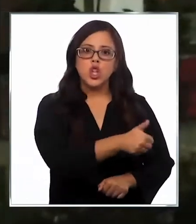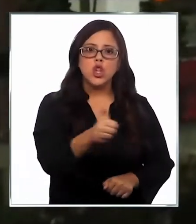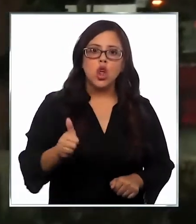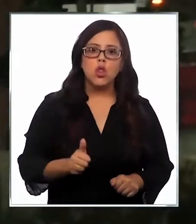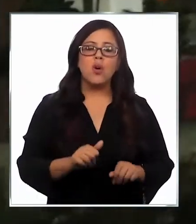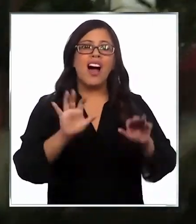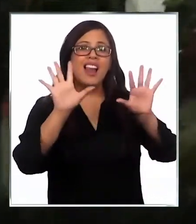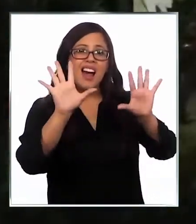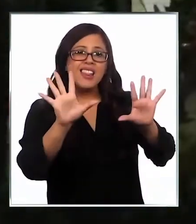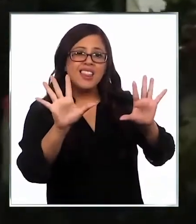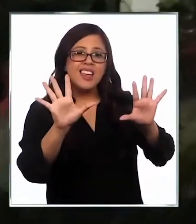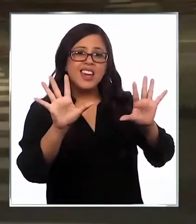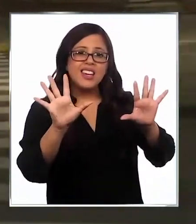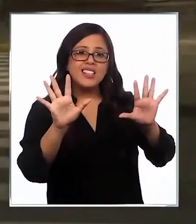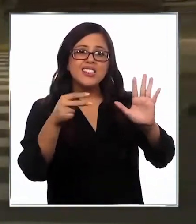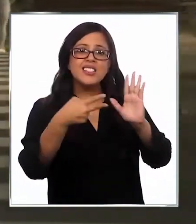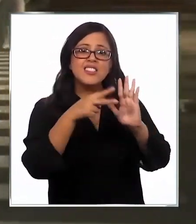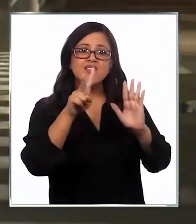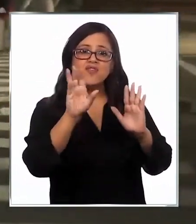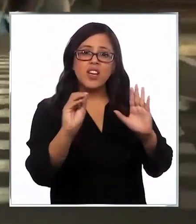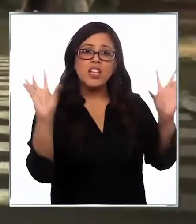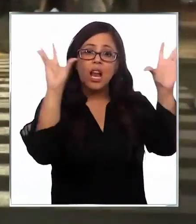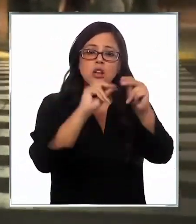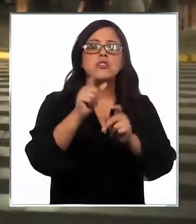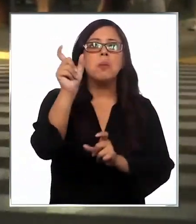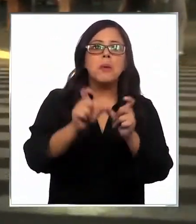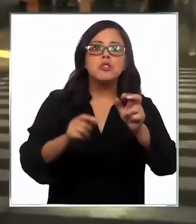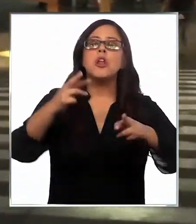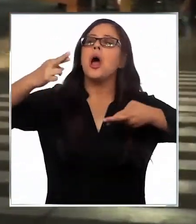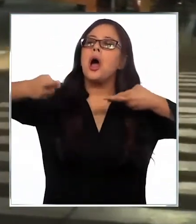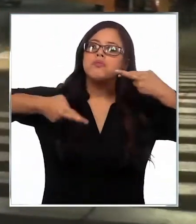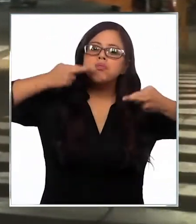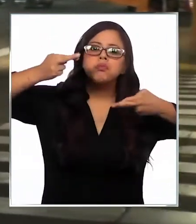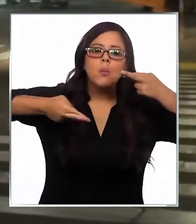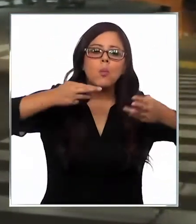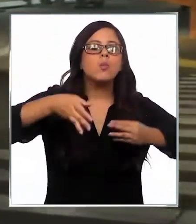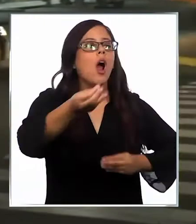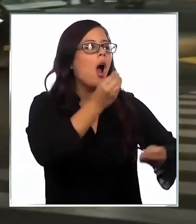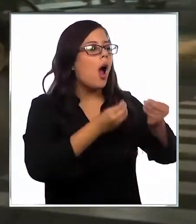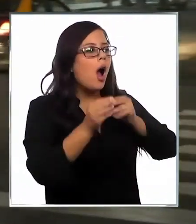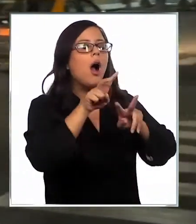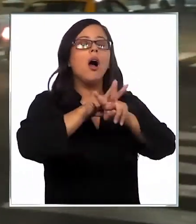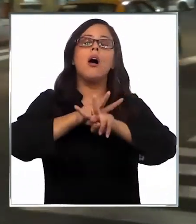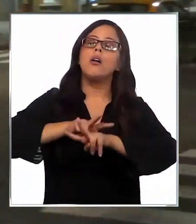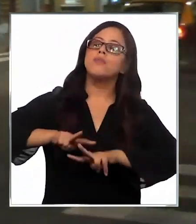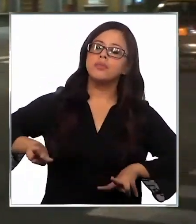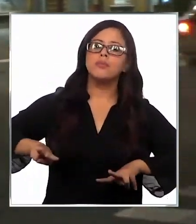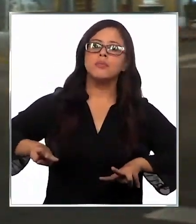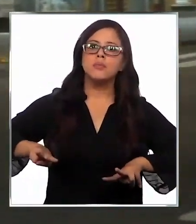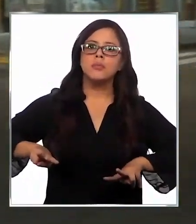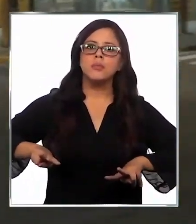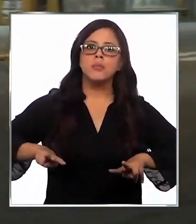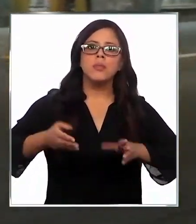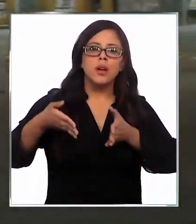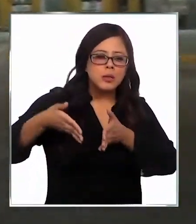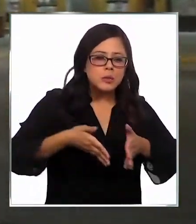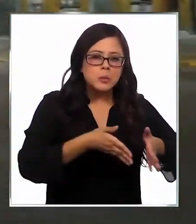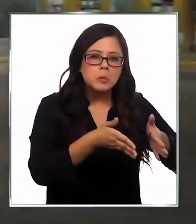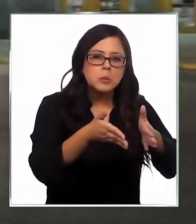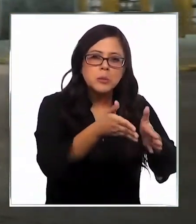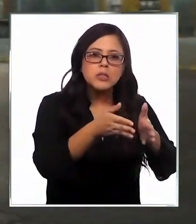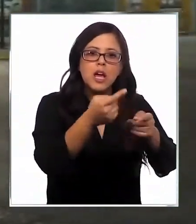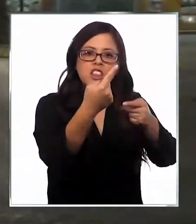las 10.20 de la noche la gente sigue comiendo, relajada, en algunos restaurantes. Un recorrido por las calles O'Higgins,